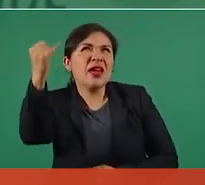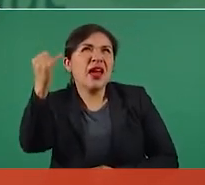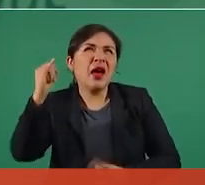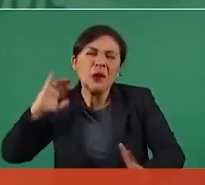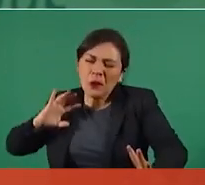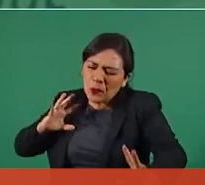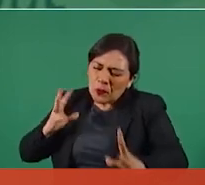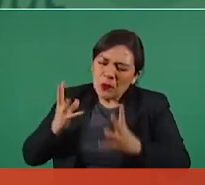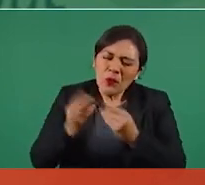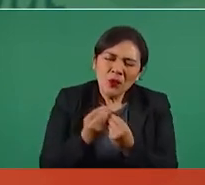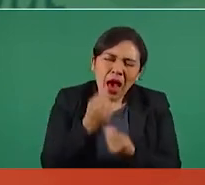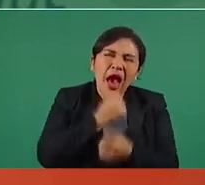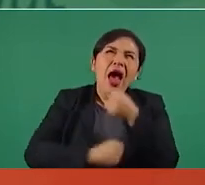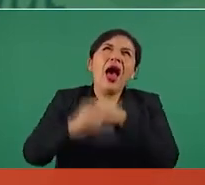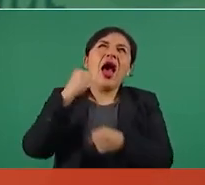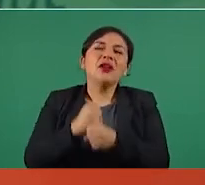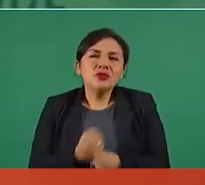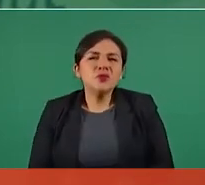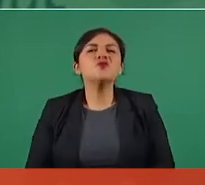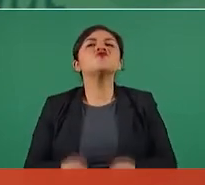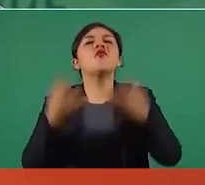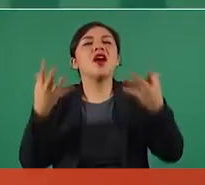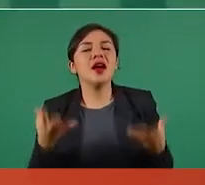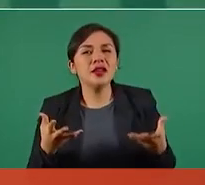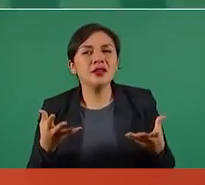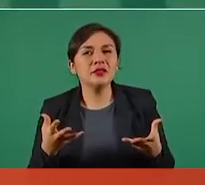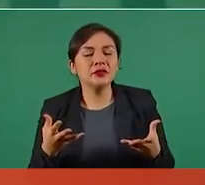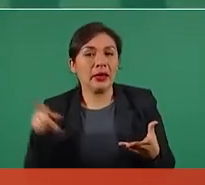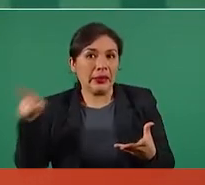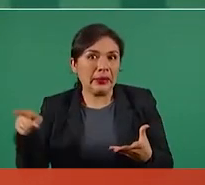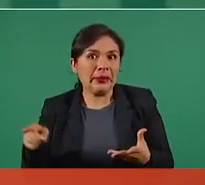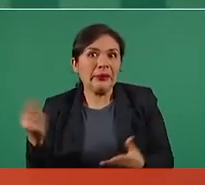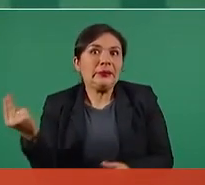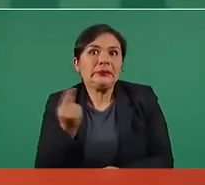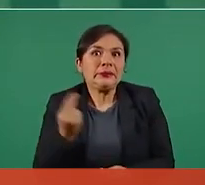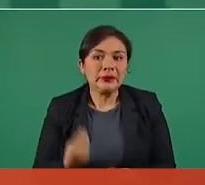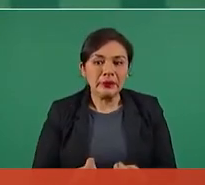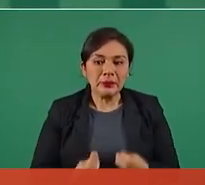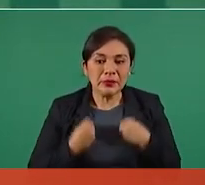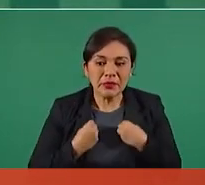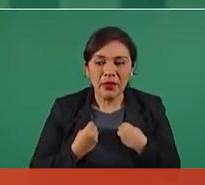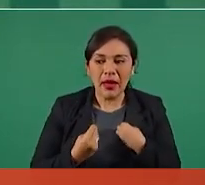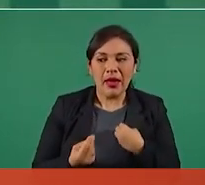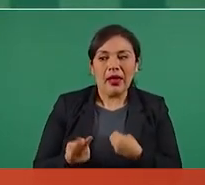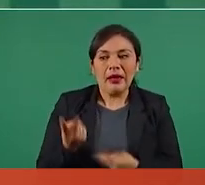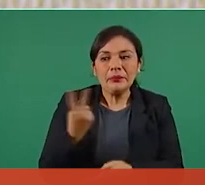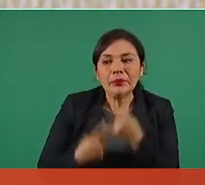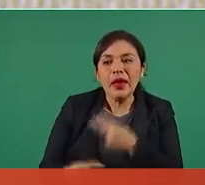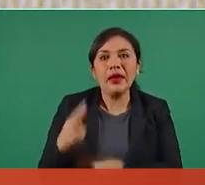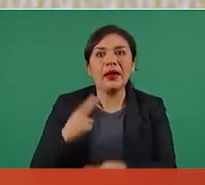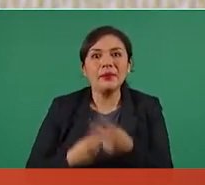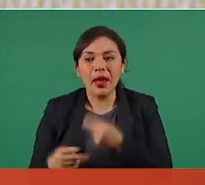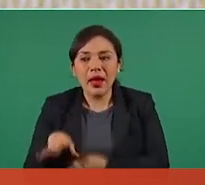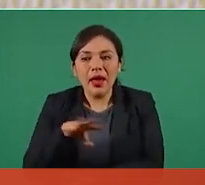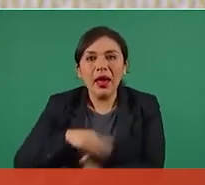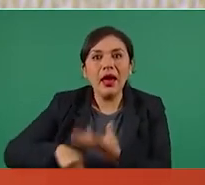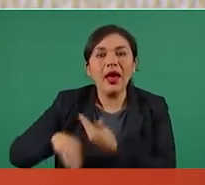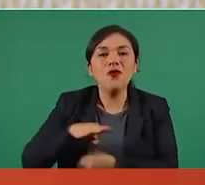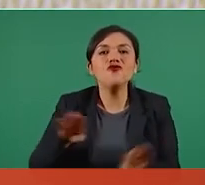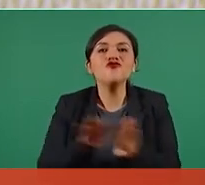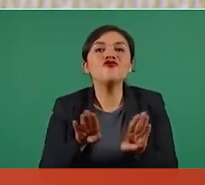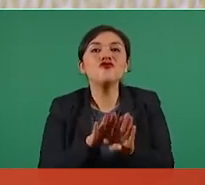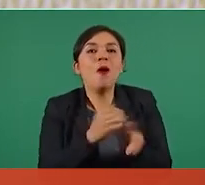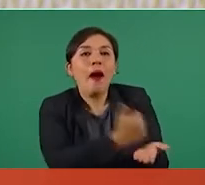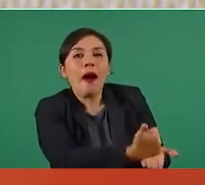viviendo a la